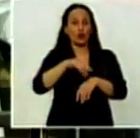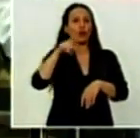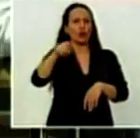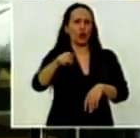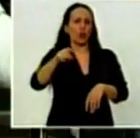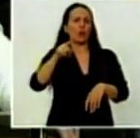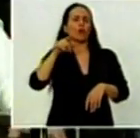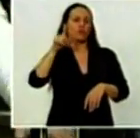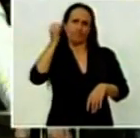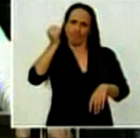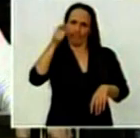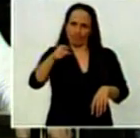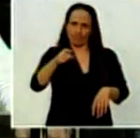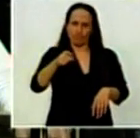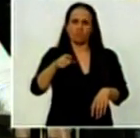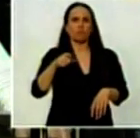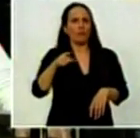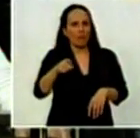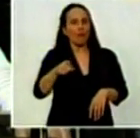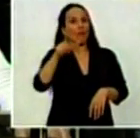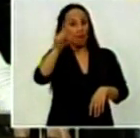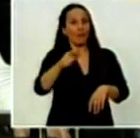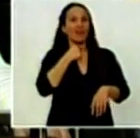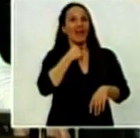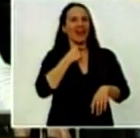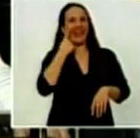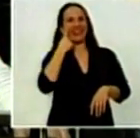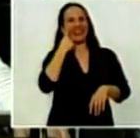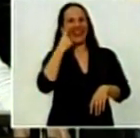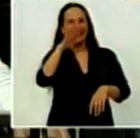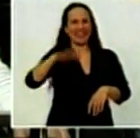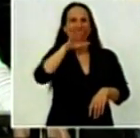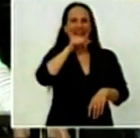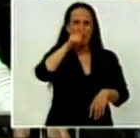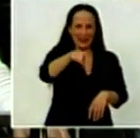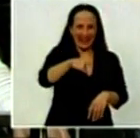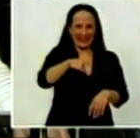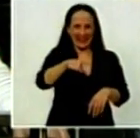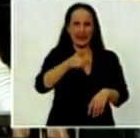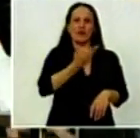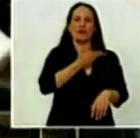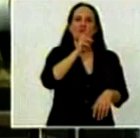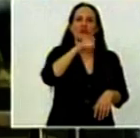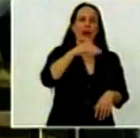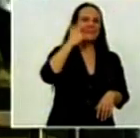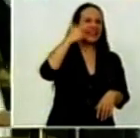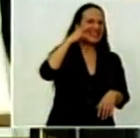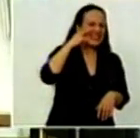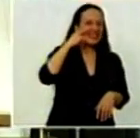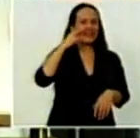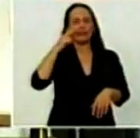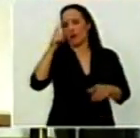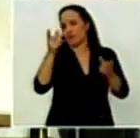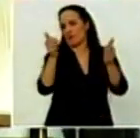sazón en ese momento era candidato a intendente de La Plata con la fórmula Framini-Anglada. Yo no entendía nada,